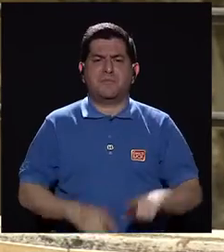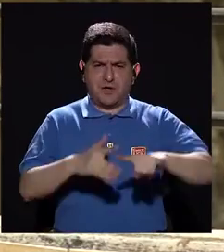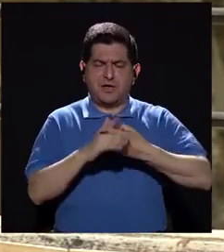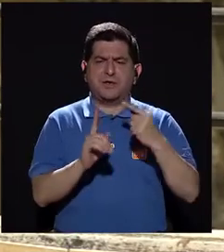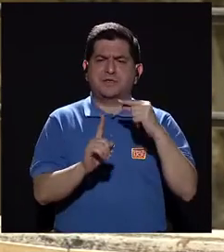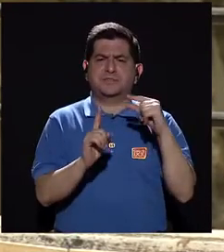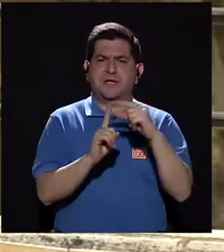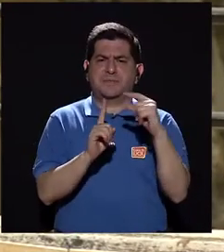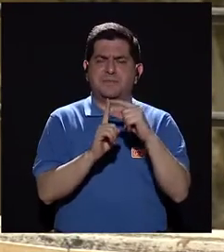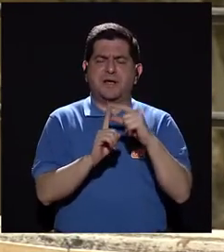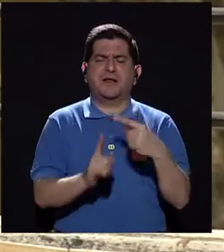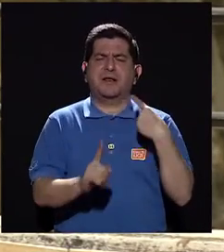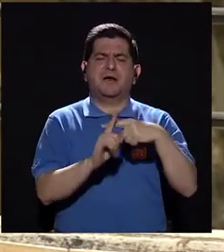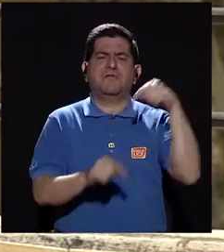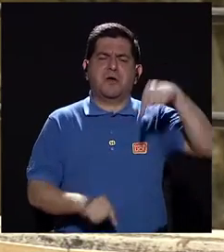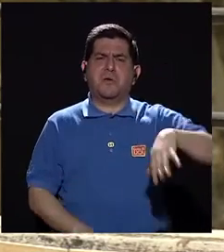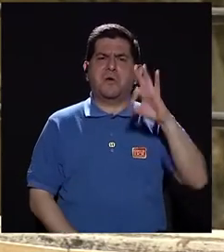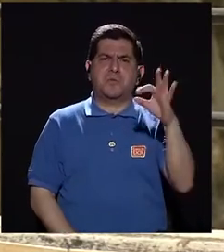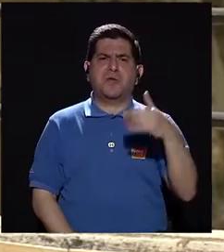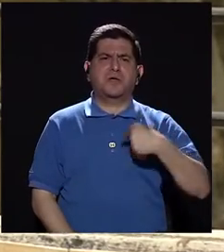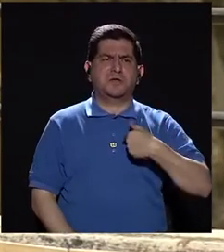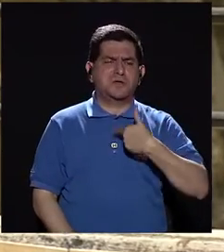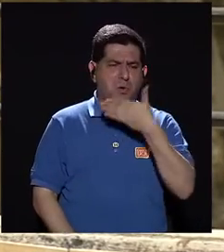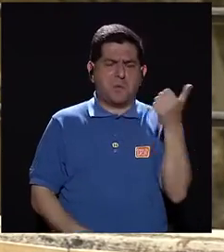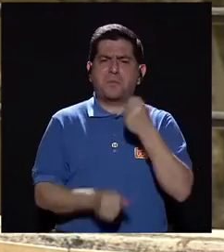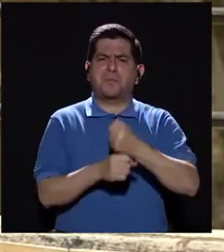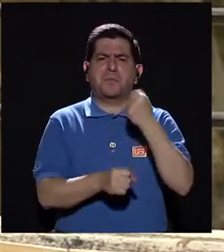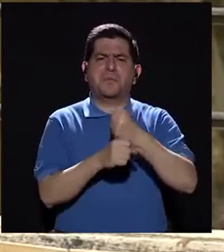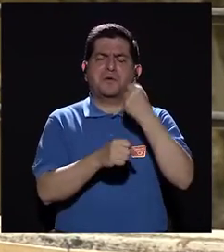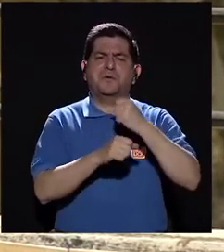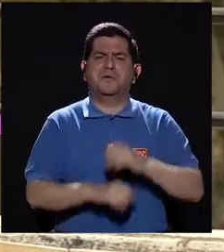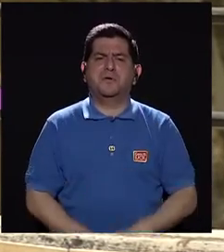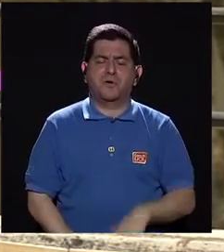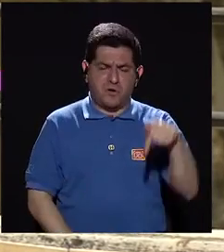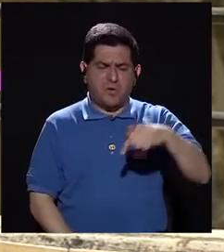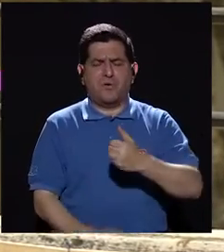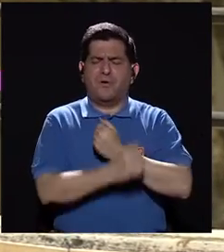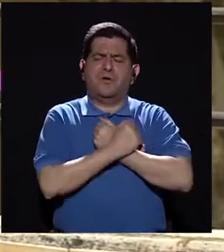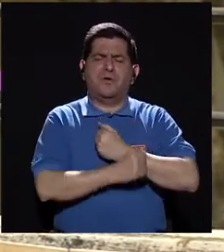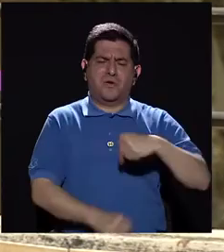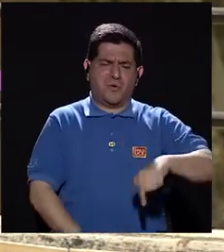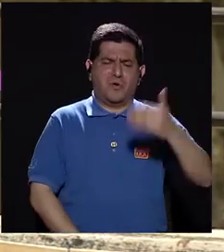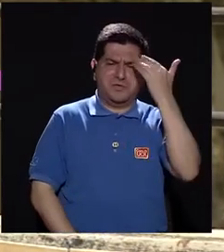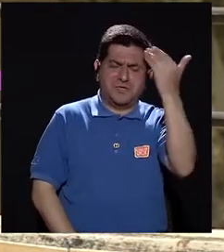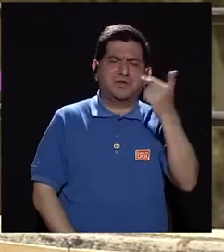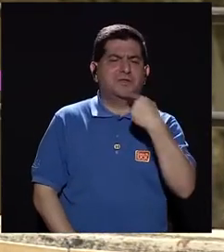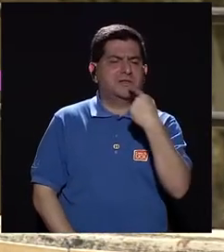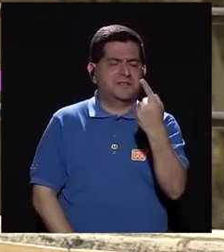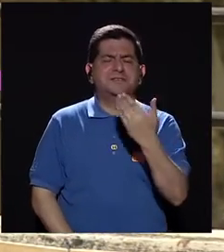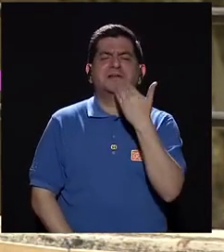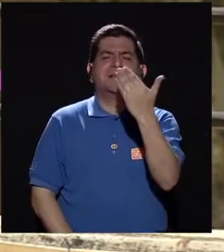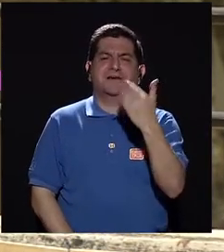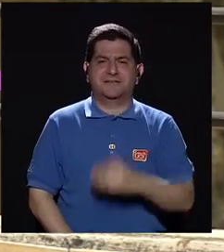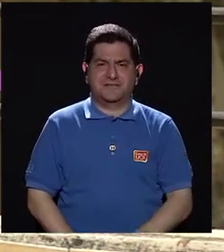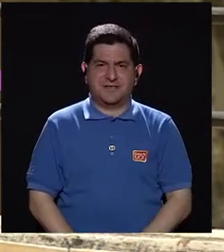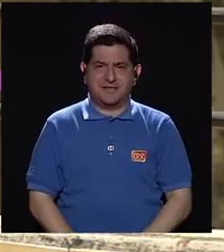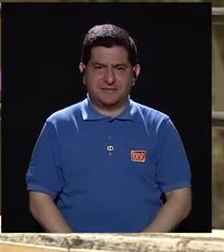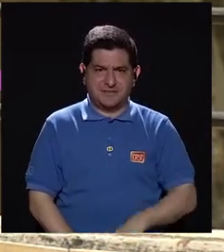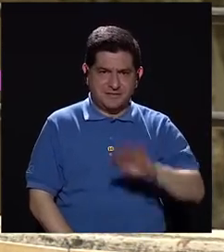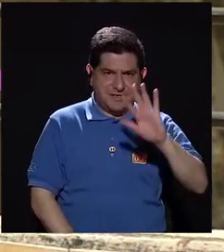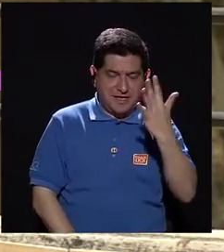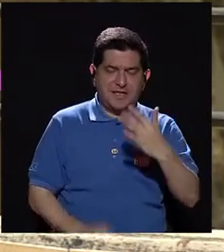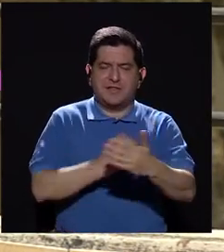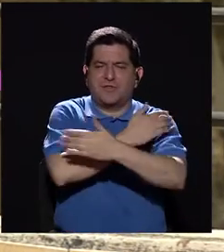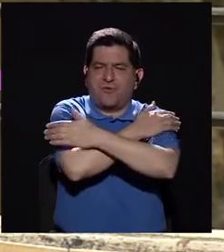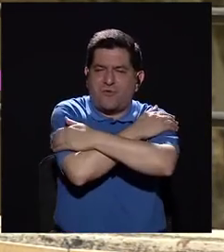con una palabra positiva. Hoy me va a ir bien, hoy voy a hacer mi mejor trabajo, hoy voy a amar, hoy voy a saludar, hoy voy a dar gracias. Número